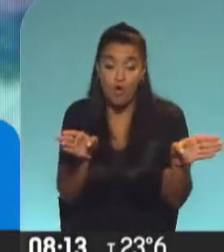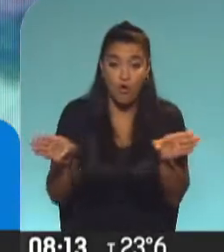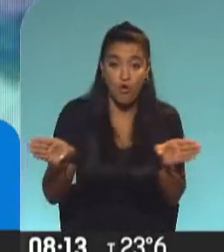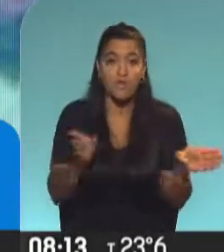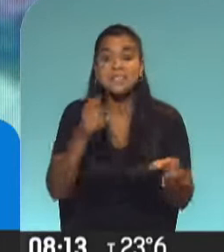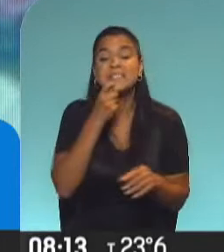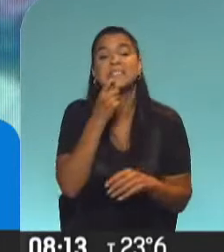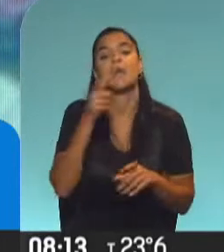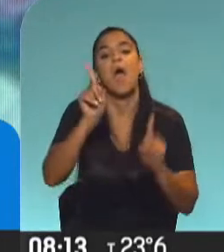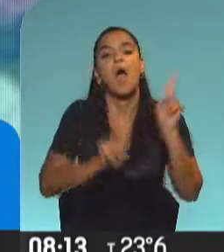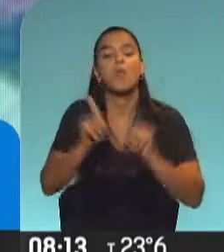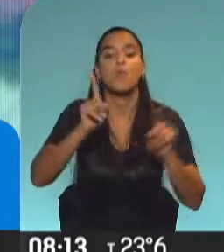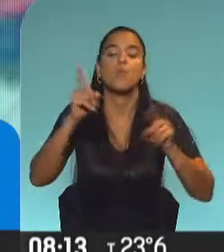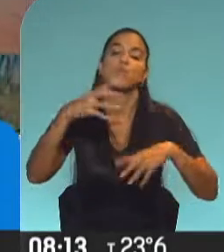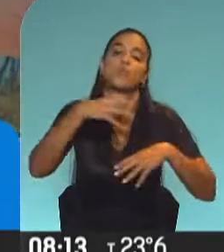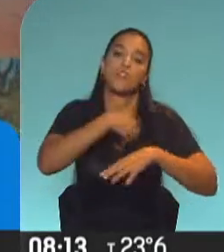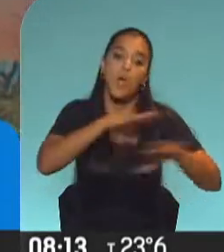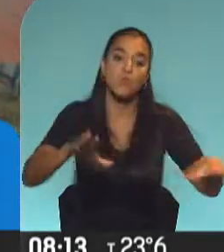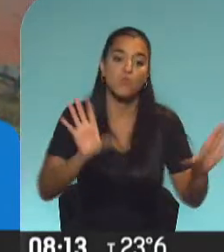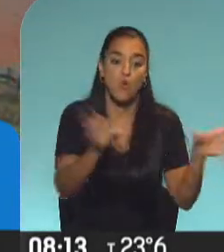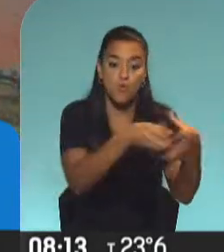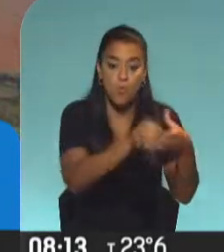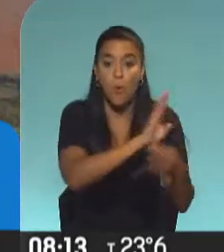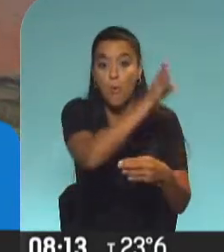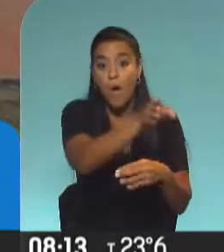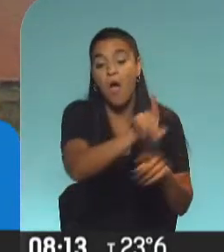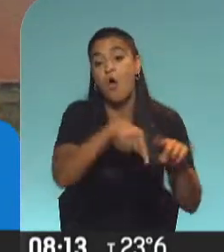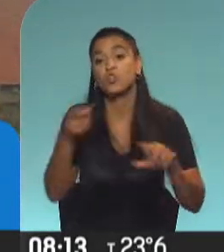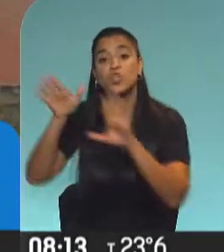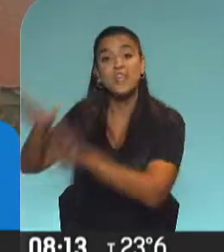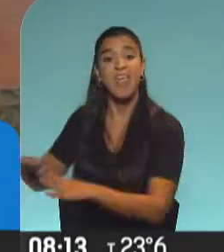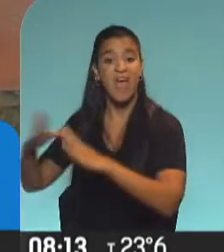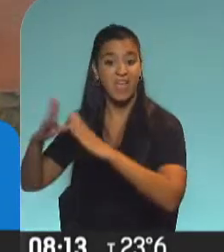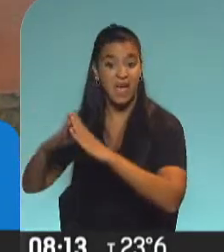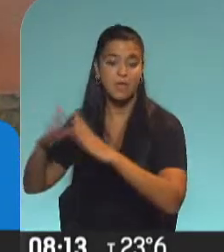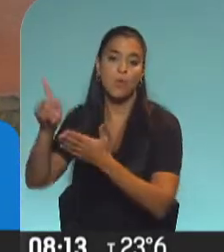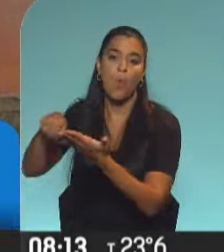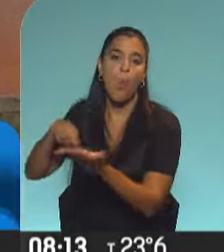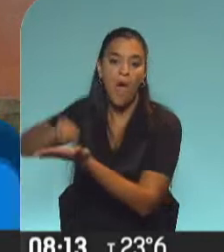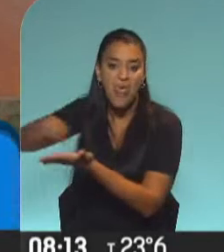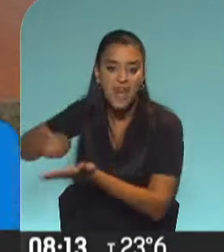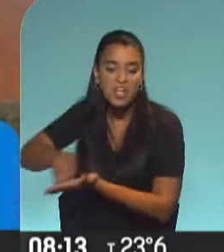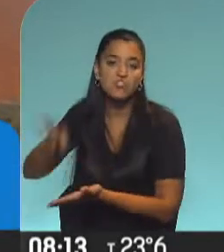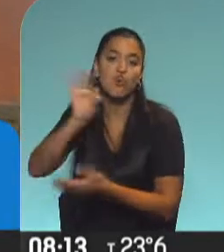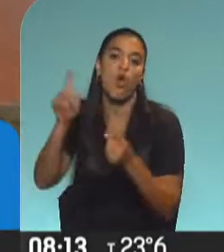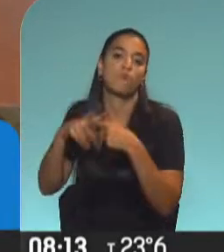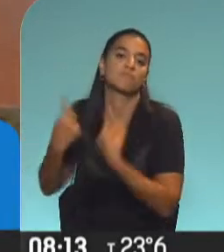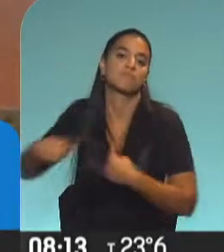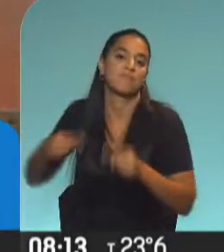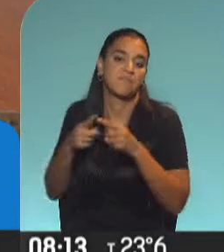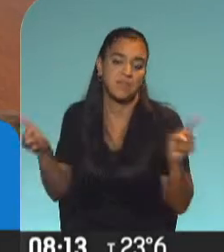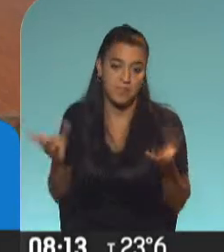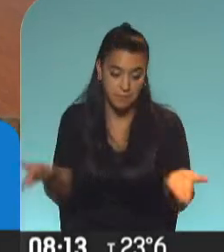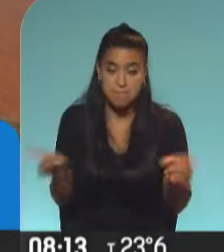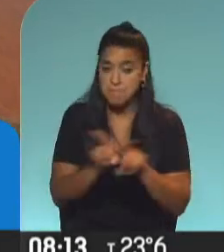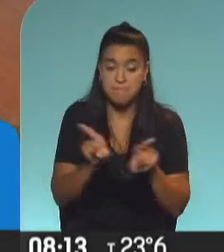si hay chicos que en tandas van a ir a la escuela, otros quedarán en sus domicilios utilizando cuadernillos o algunas otras herramientas. Claro, volvemos